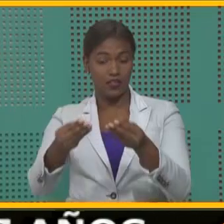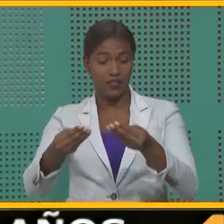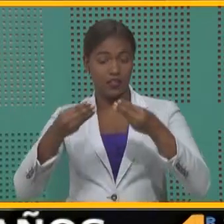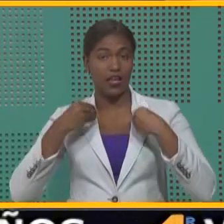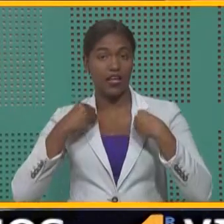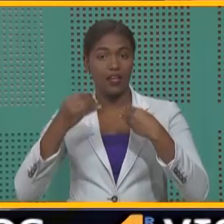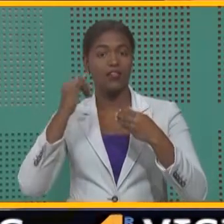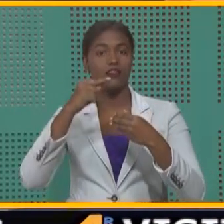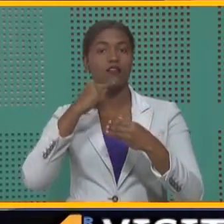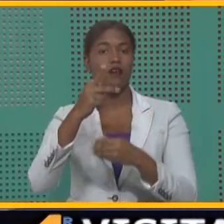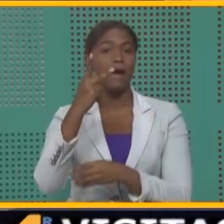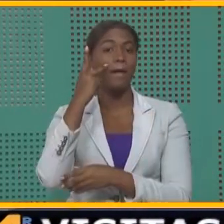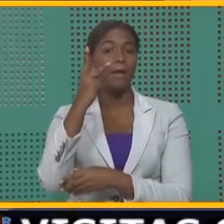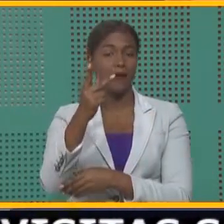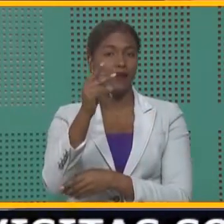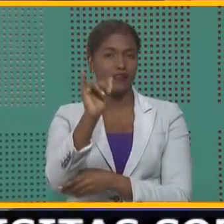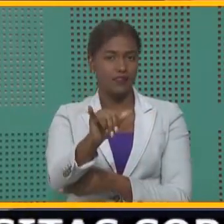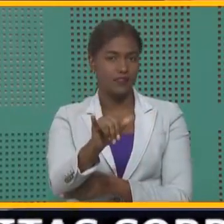coercitivo maravilloso.